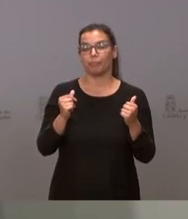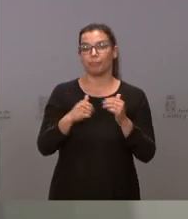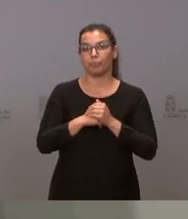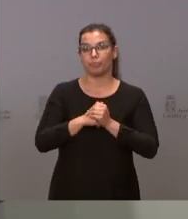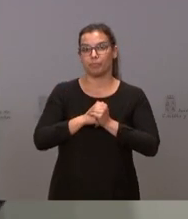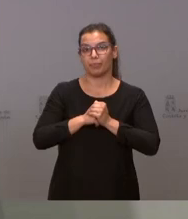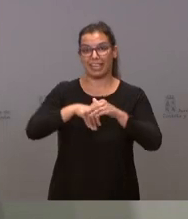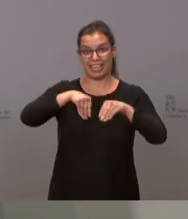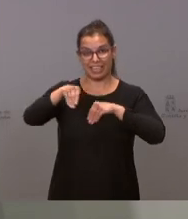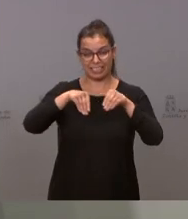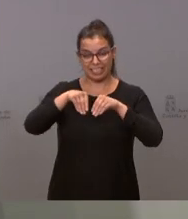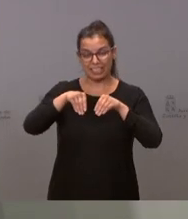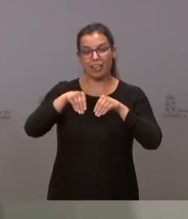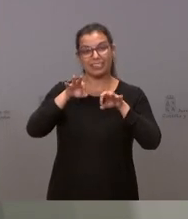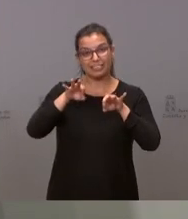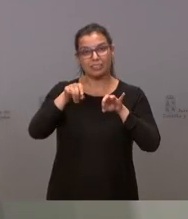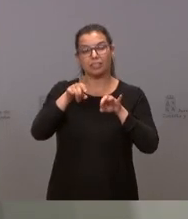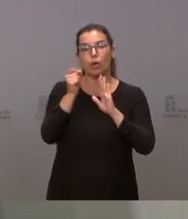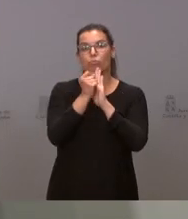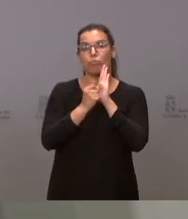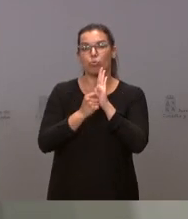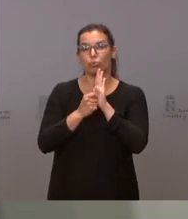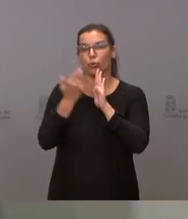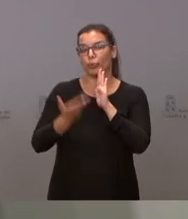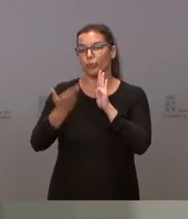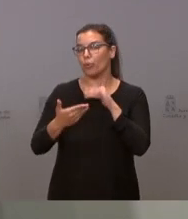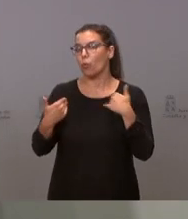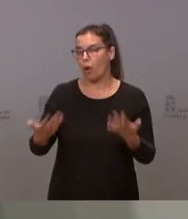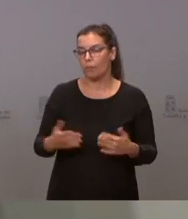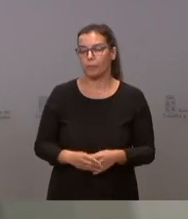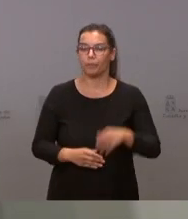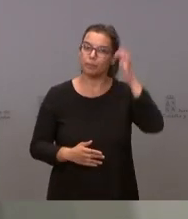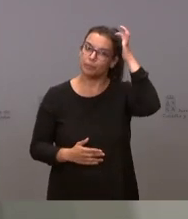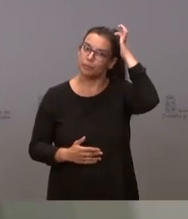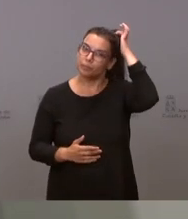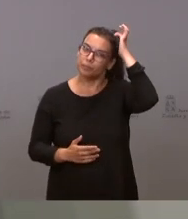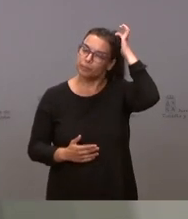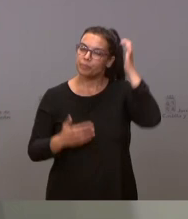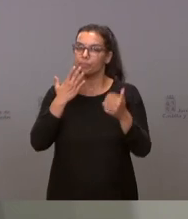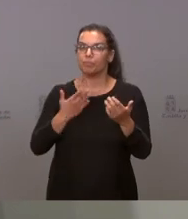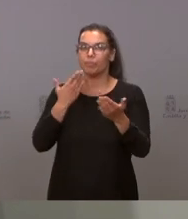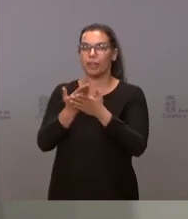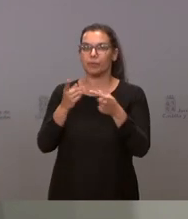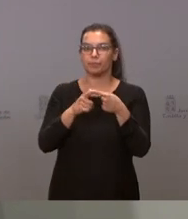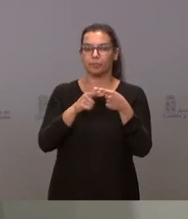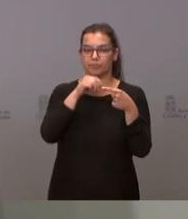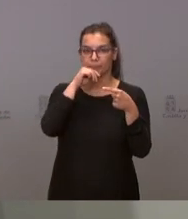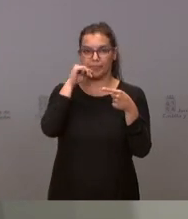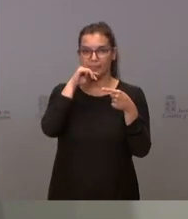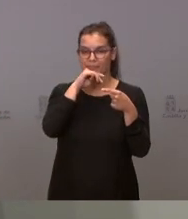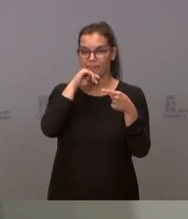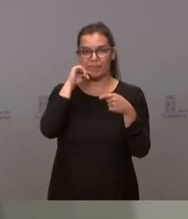siguientes puntos esenciales. Se les va a encargar no solo la